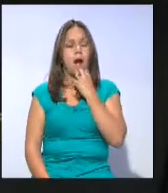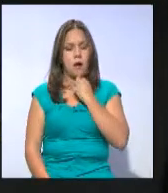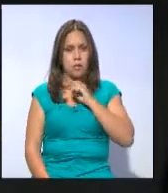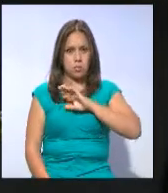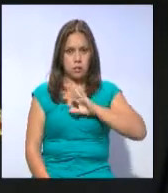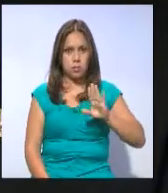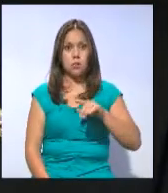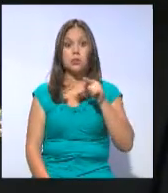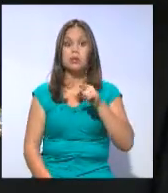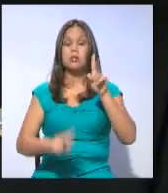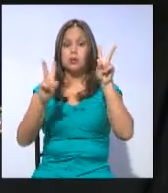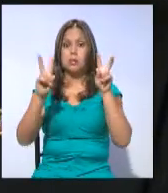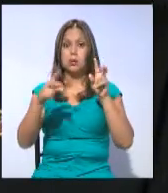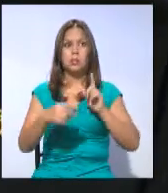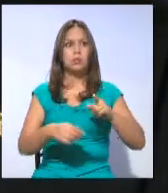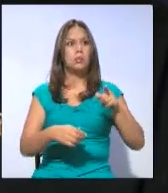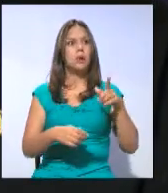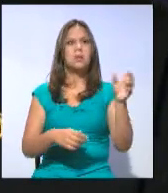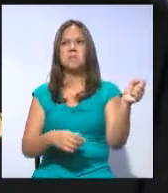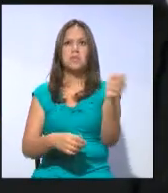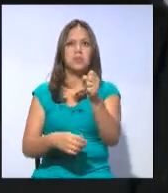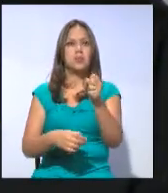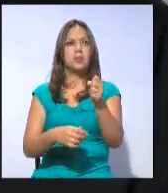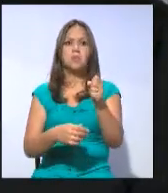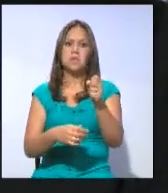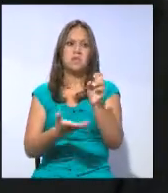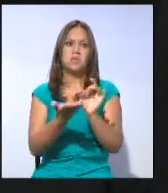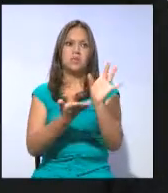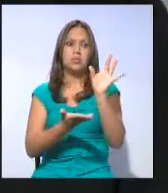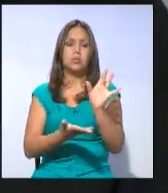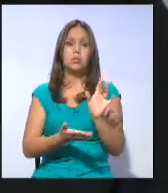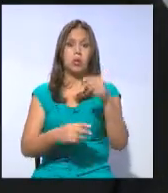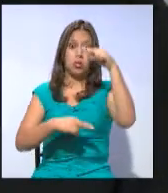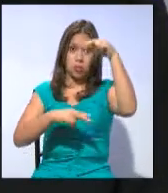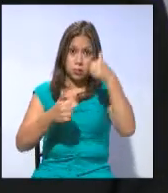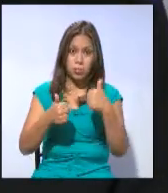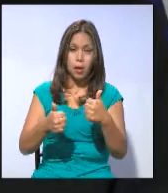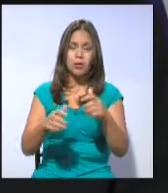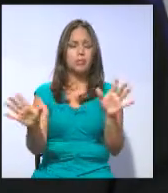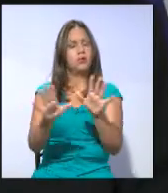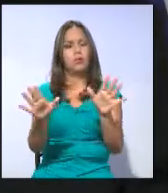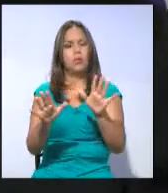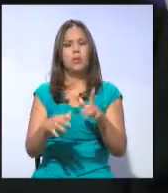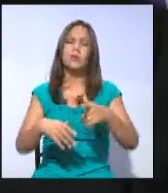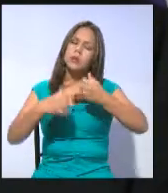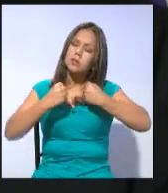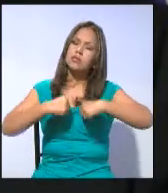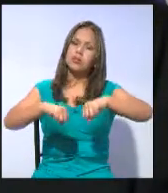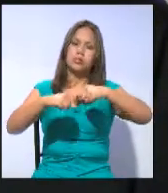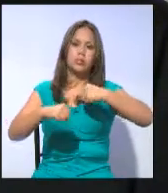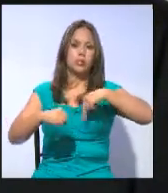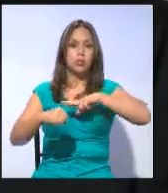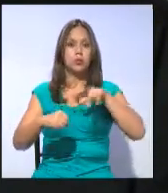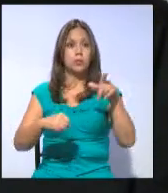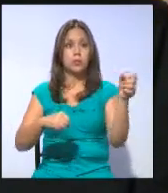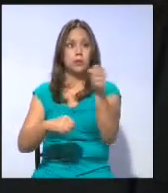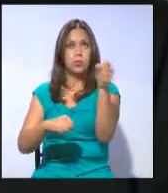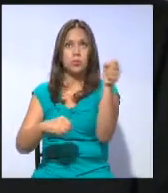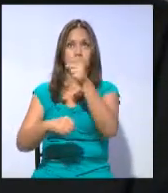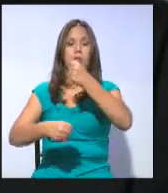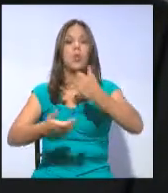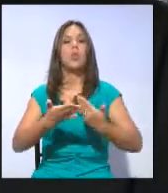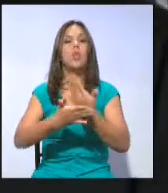terminación laboral no es buena noticia para nadie. Haremos todos los esfuerzos por reorganizar a estas personas y